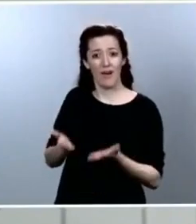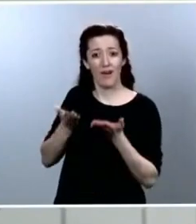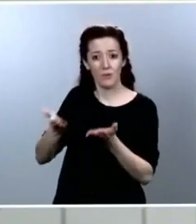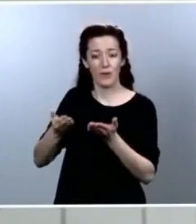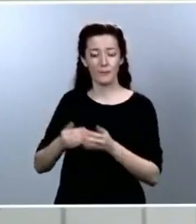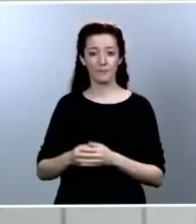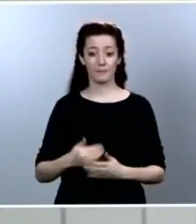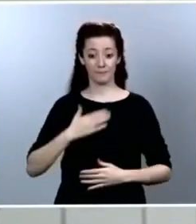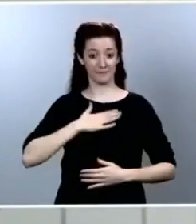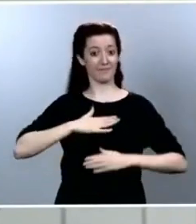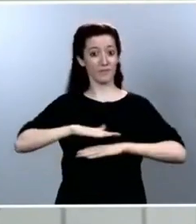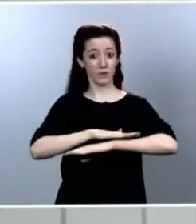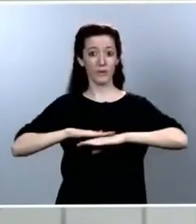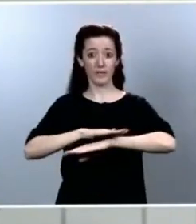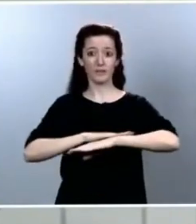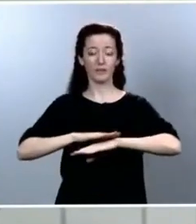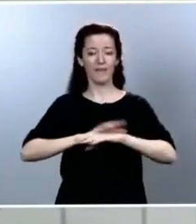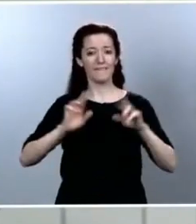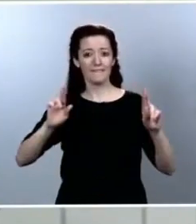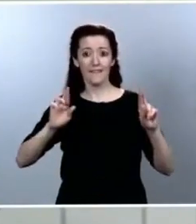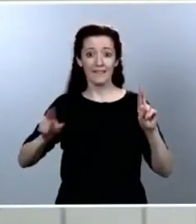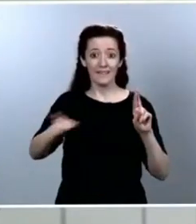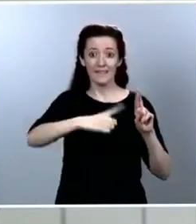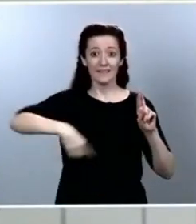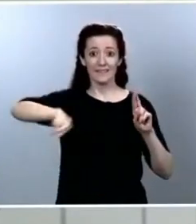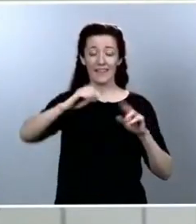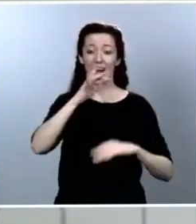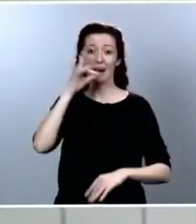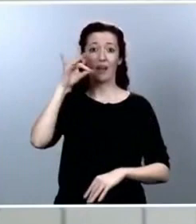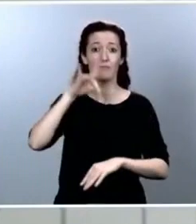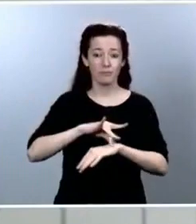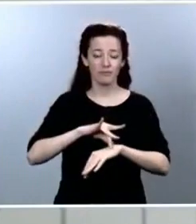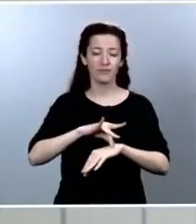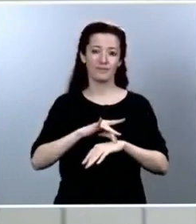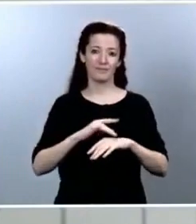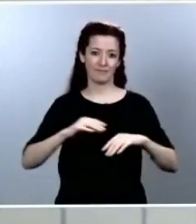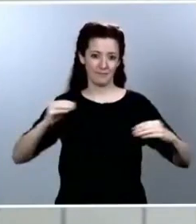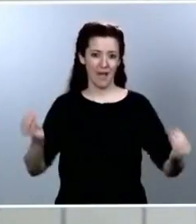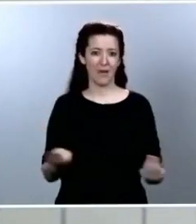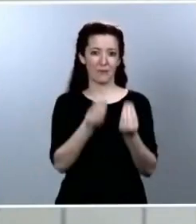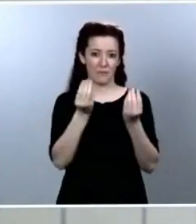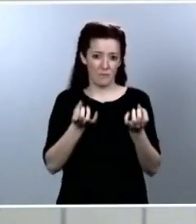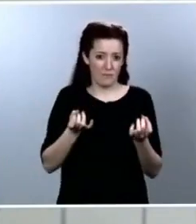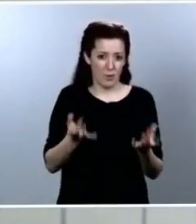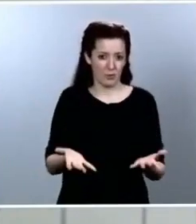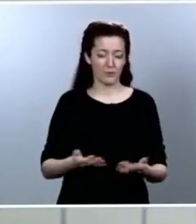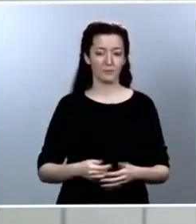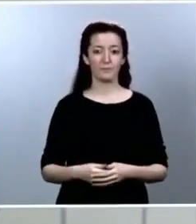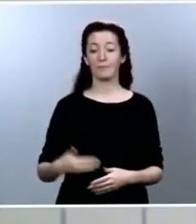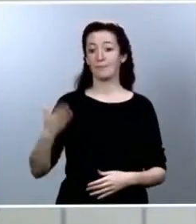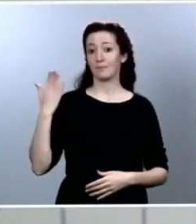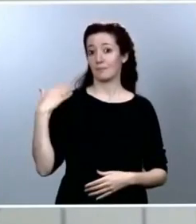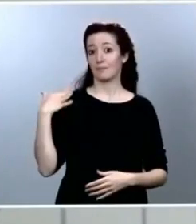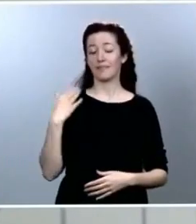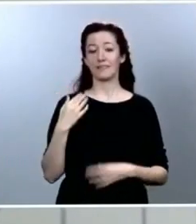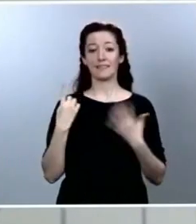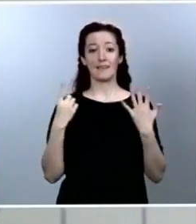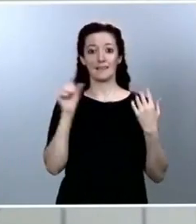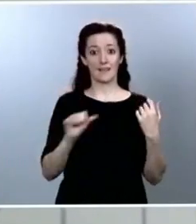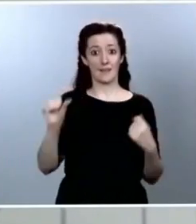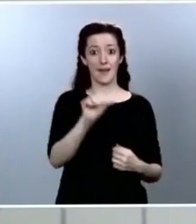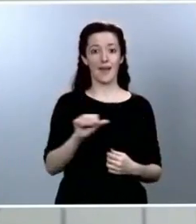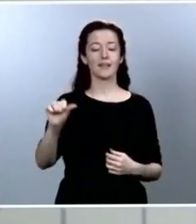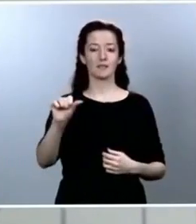y rápida. Hace seis semanas decretamos el estado de alarma con medidas extraordinariamente duras,